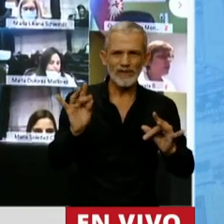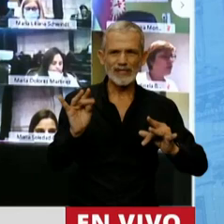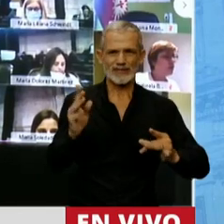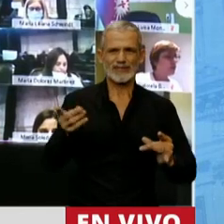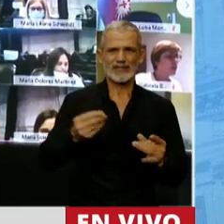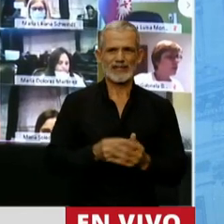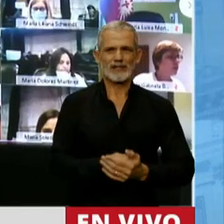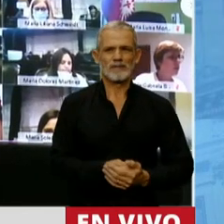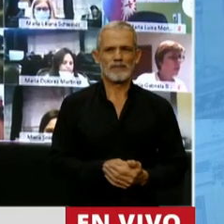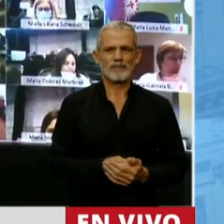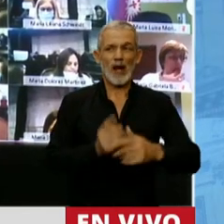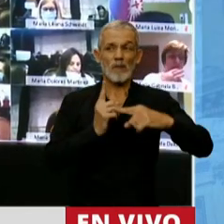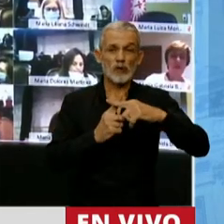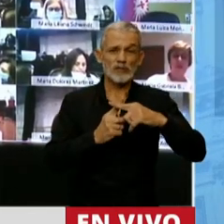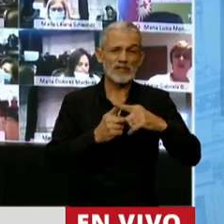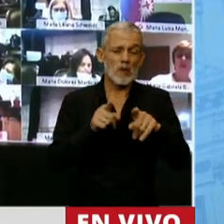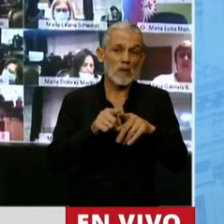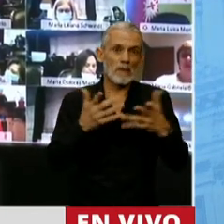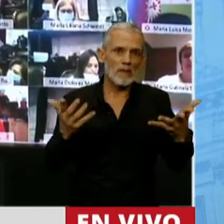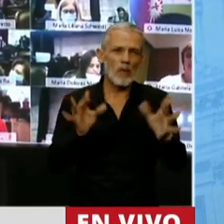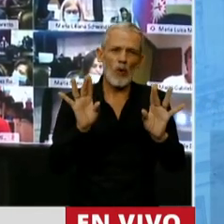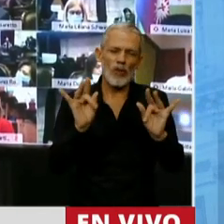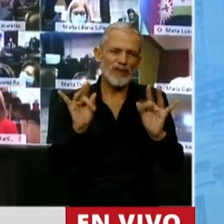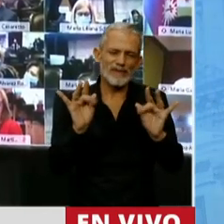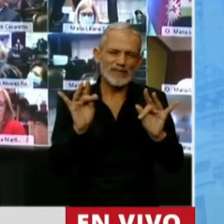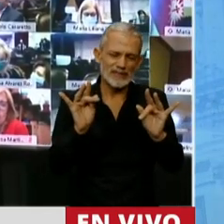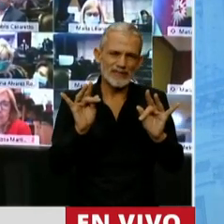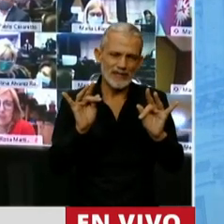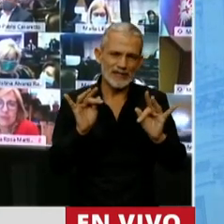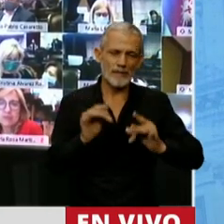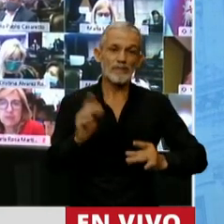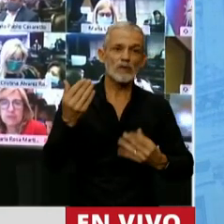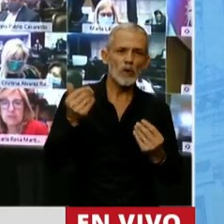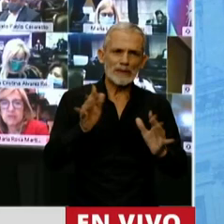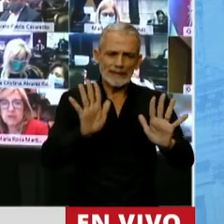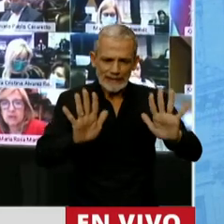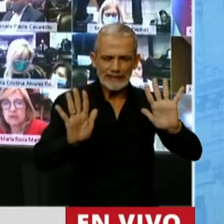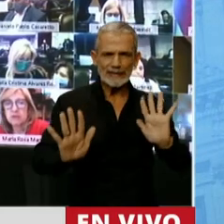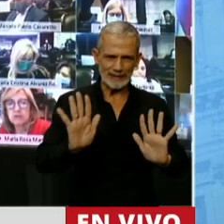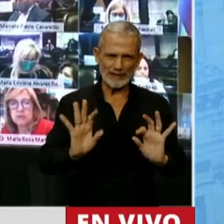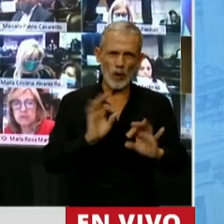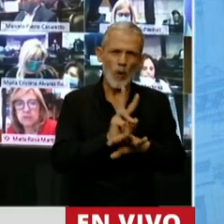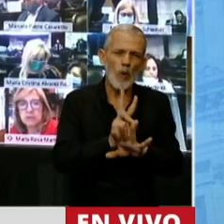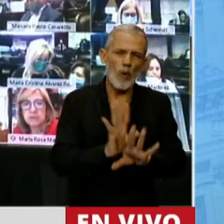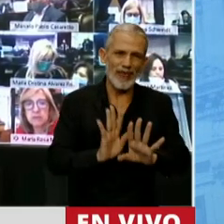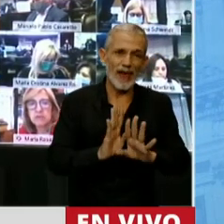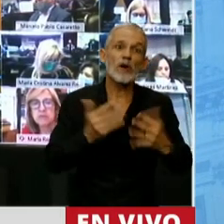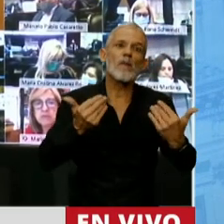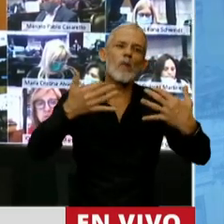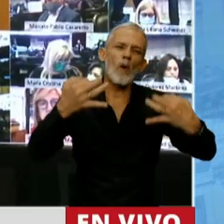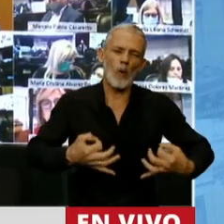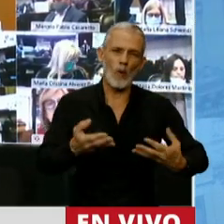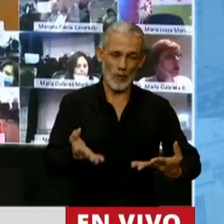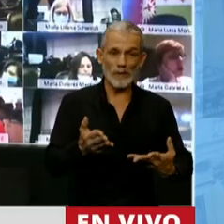entusiastas que la que estamos planteando que son moderadas prudentes serias y cumplibles